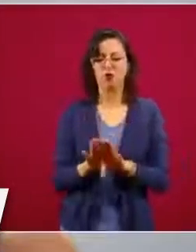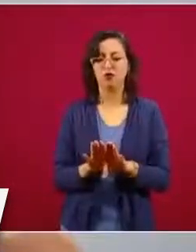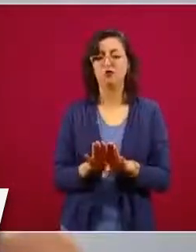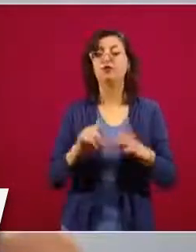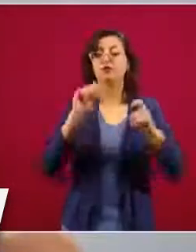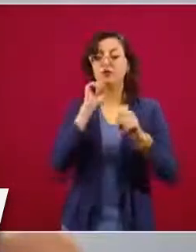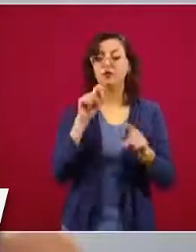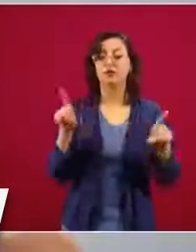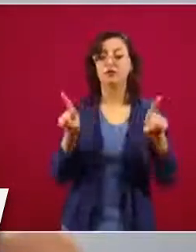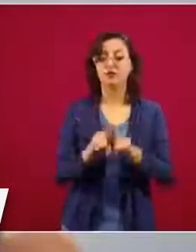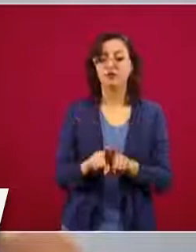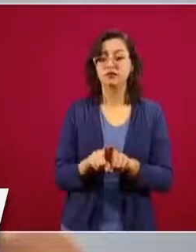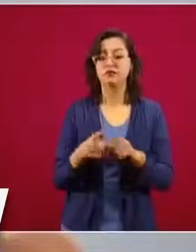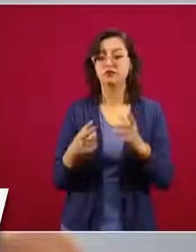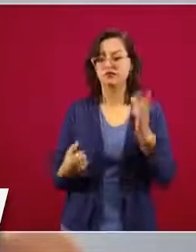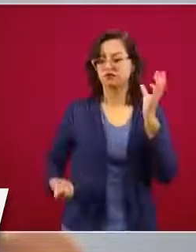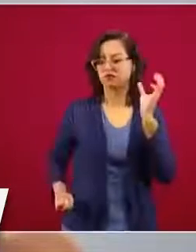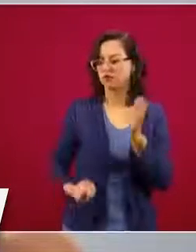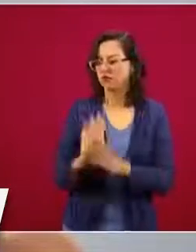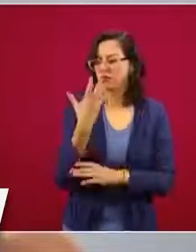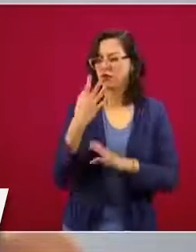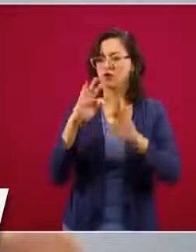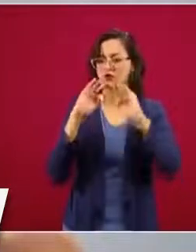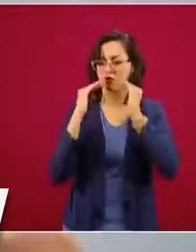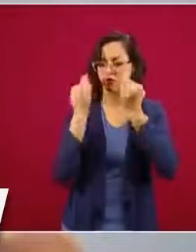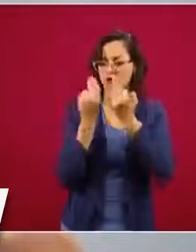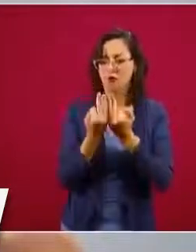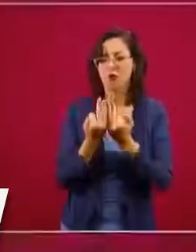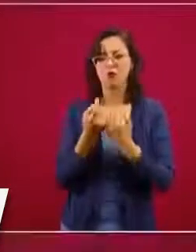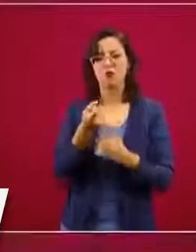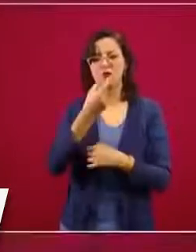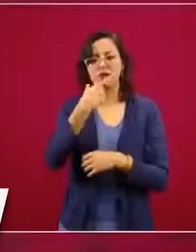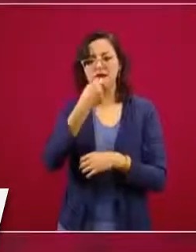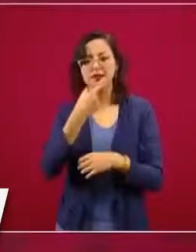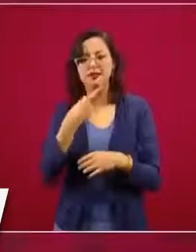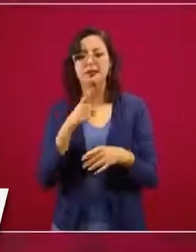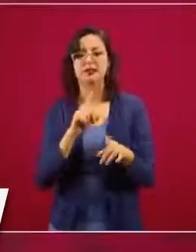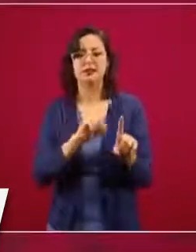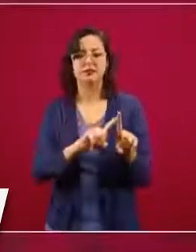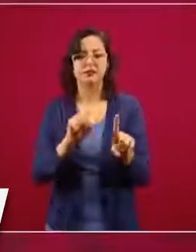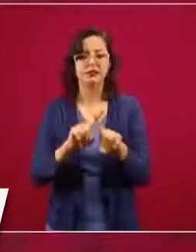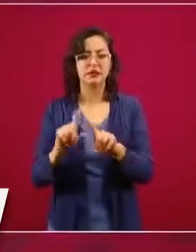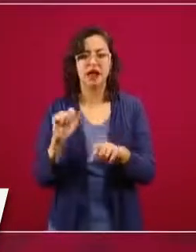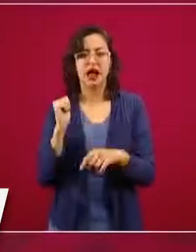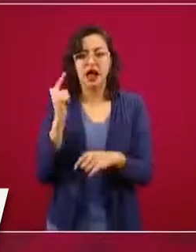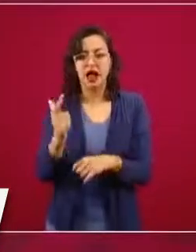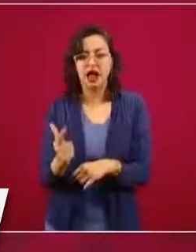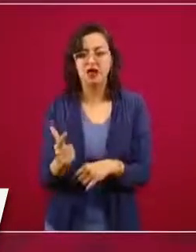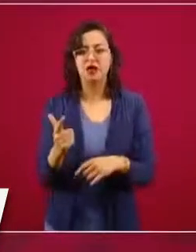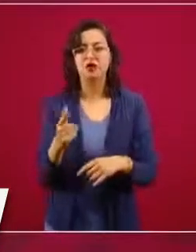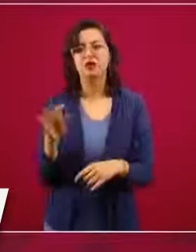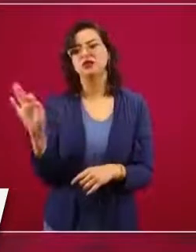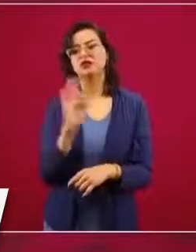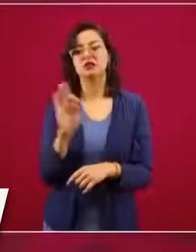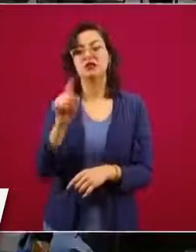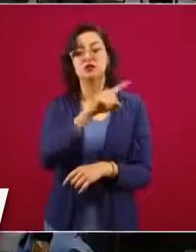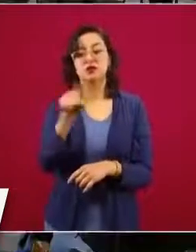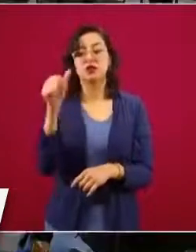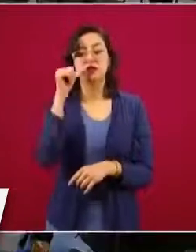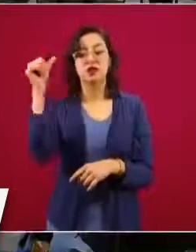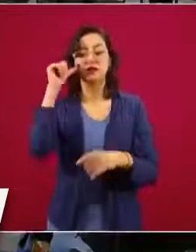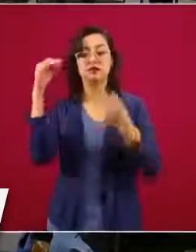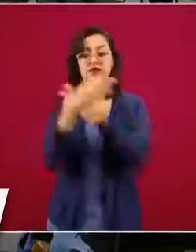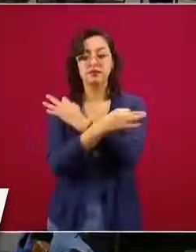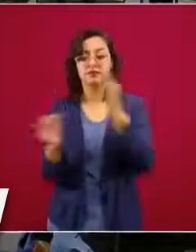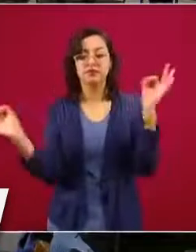desarrollar nuevos protocolos de tratamiento. Seguramente muchos de ustedes ayer vieron un anuncio importante de una compañía farmacéutica